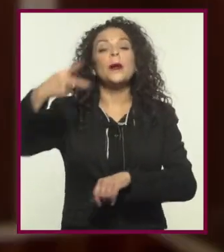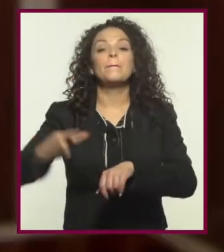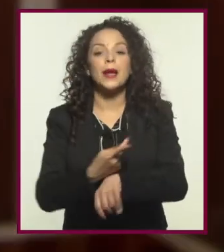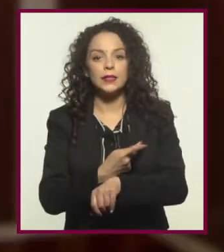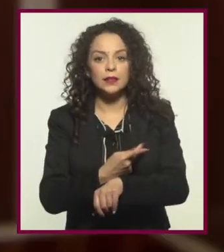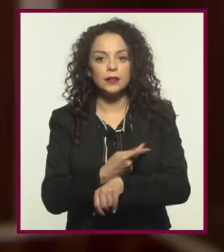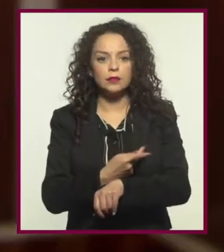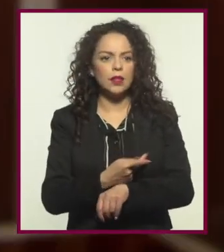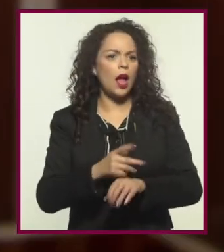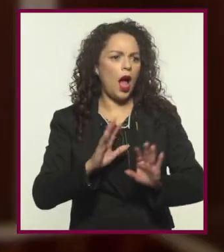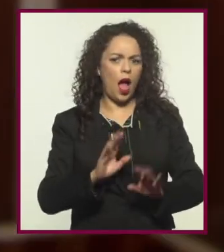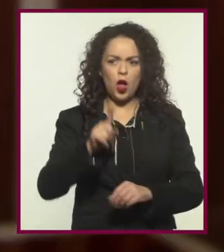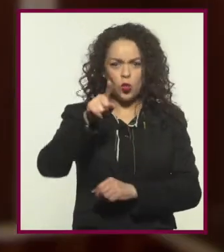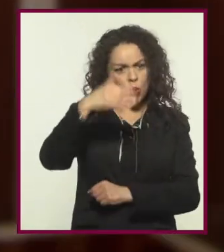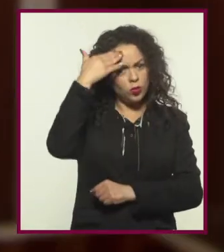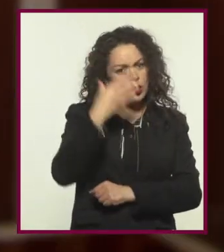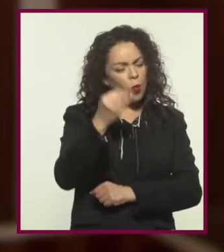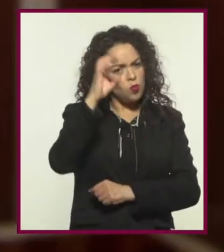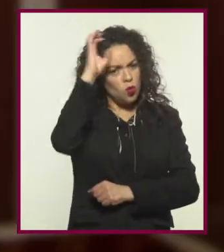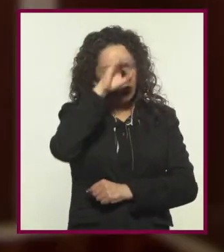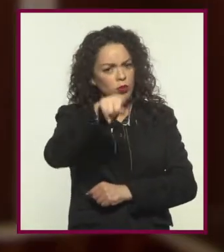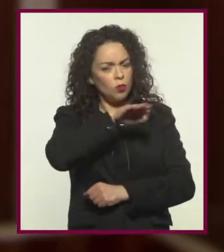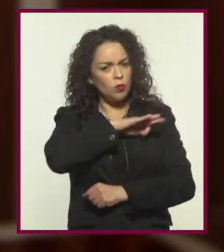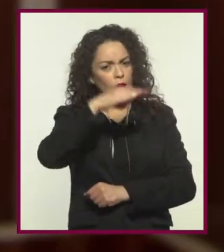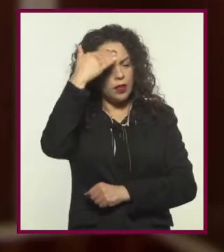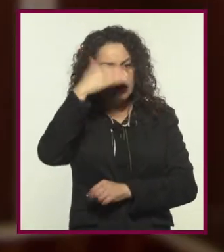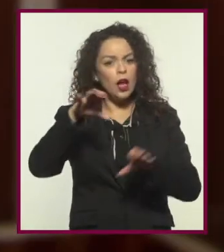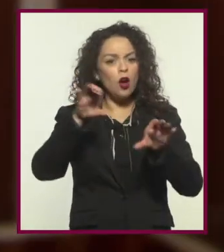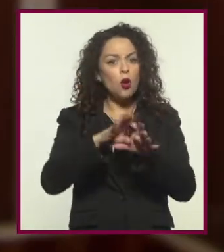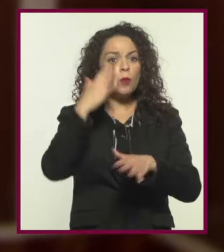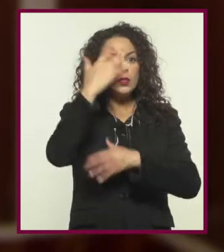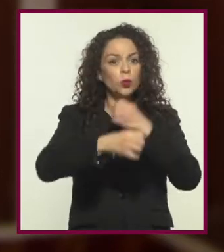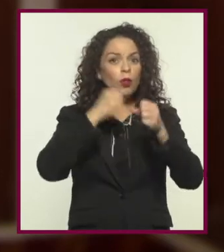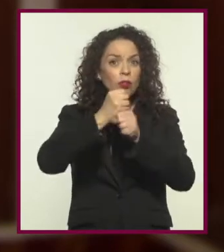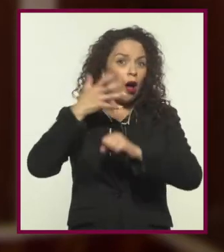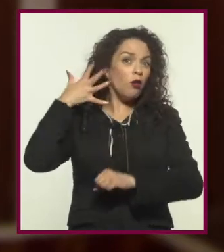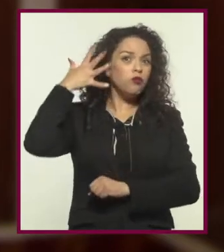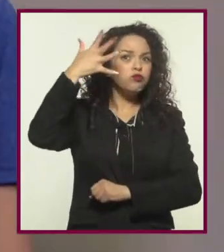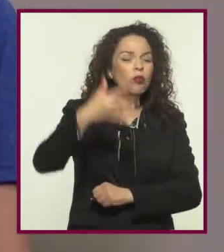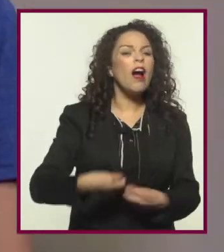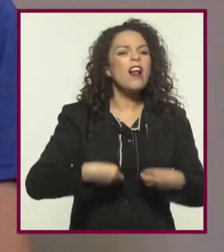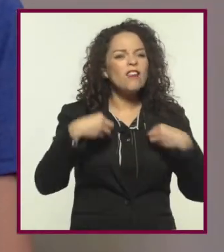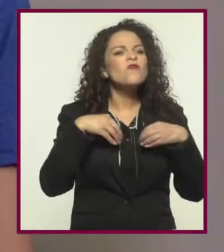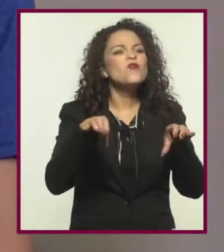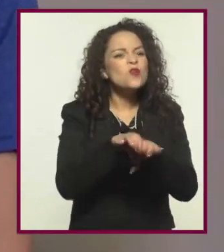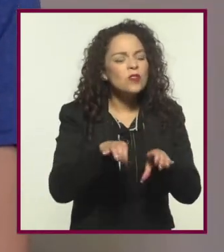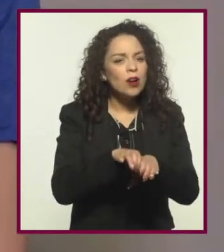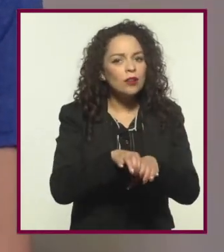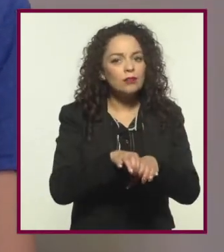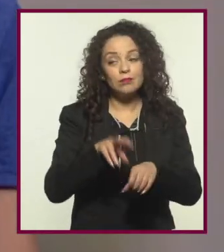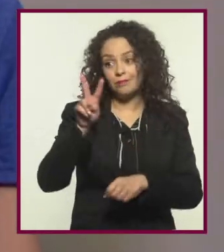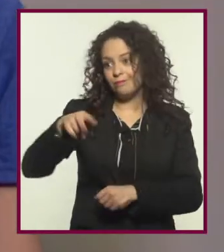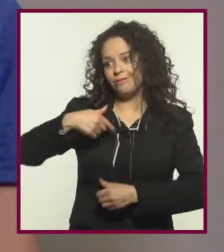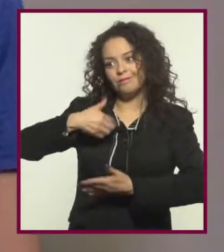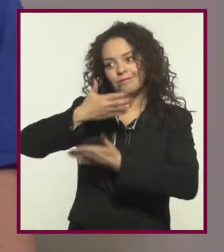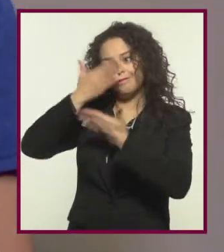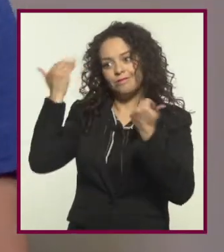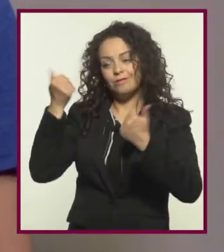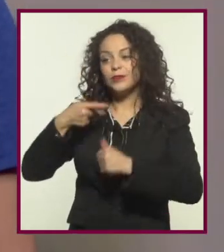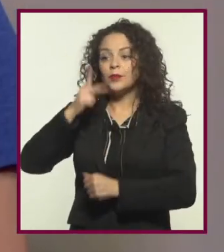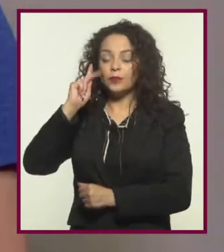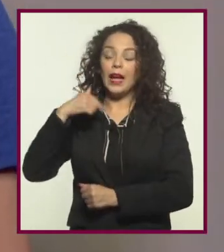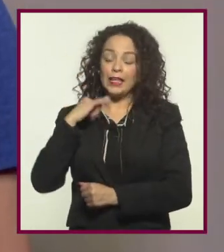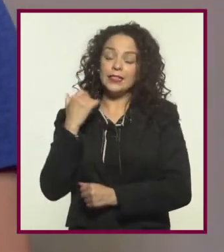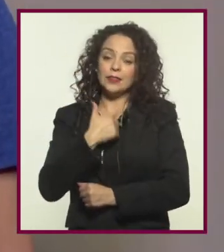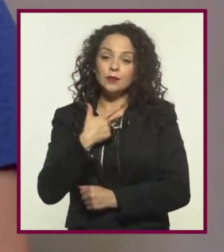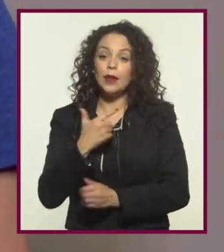pasar. sea que si tú sabes mucho de ciencia, puedes saber cómo va a ser el mundo en 50 años. Mmm, pues no sé. Pero lo que sí